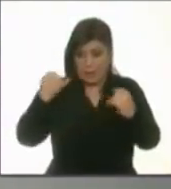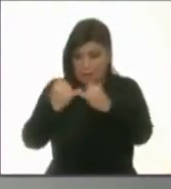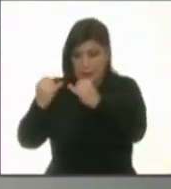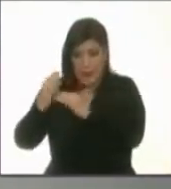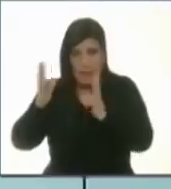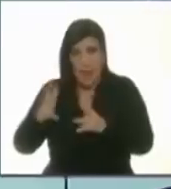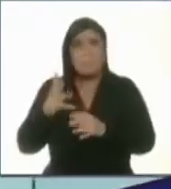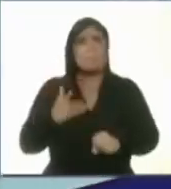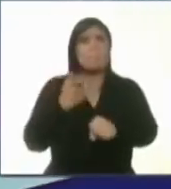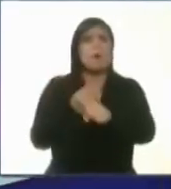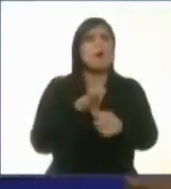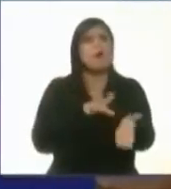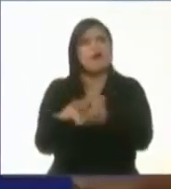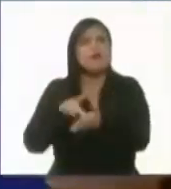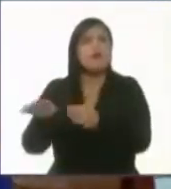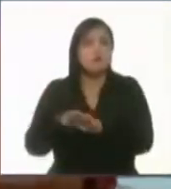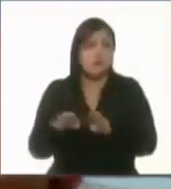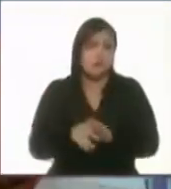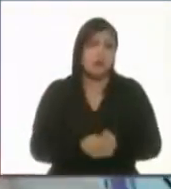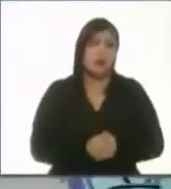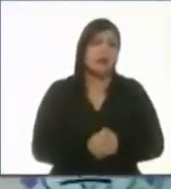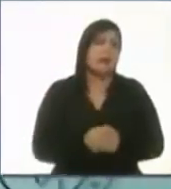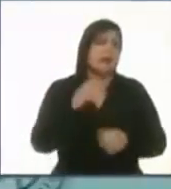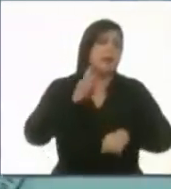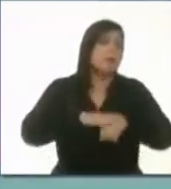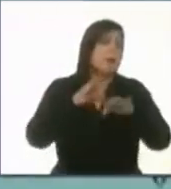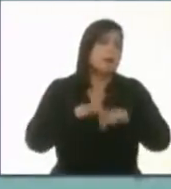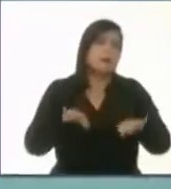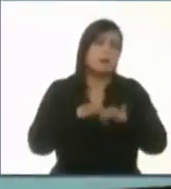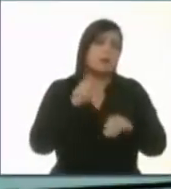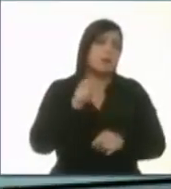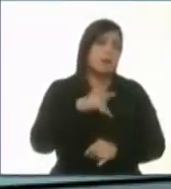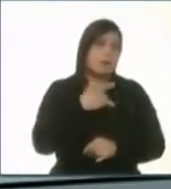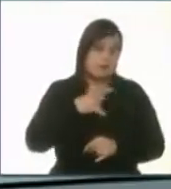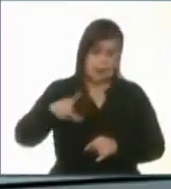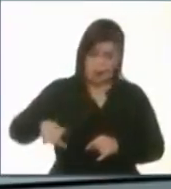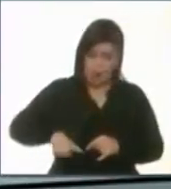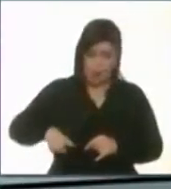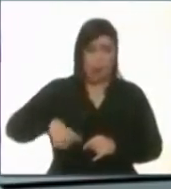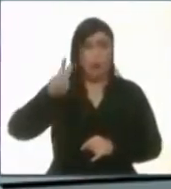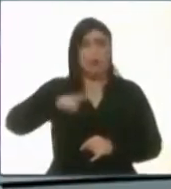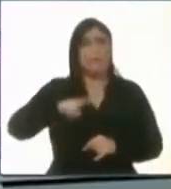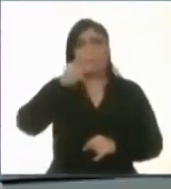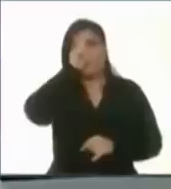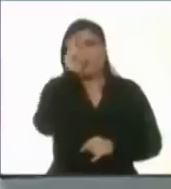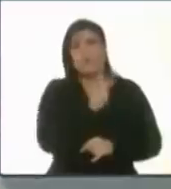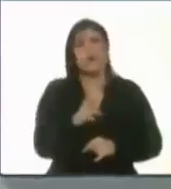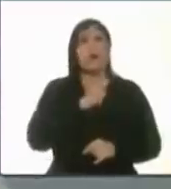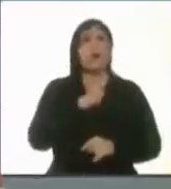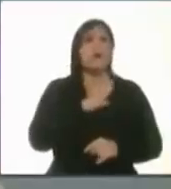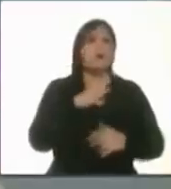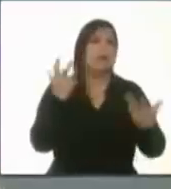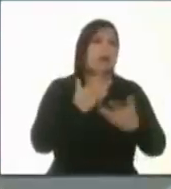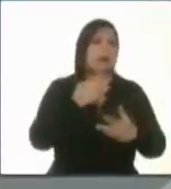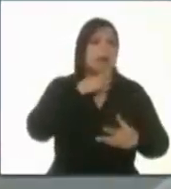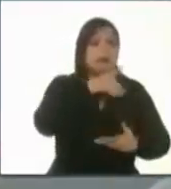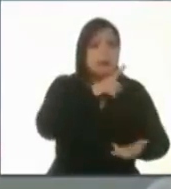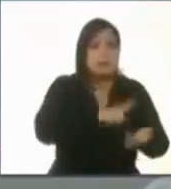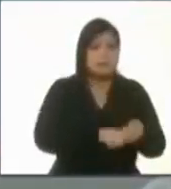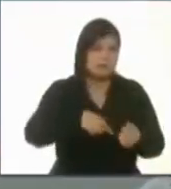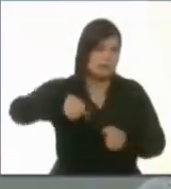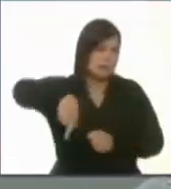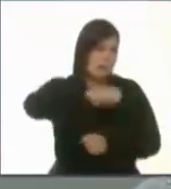Principalmente los gobiernos que hemos tenido son los que cometen los actos de corrupción. Los ciudadanos sabemos,